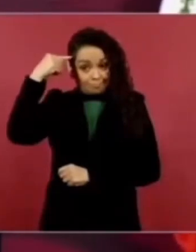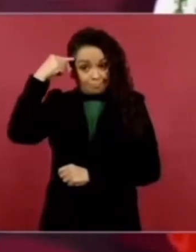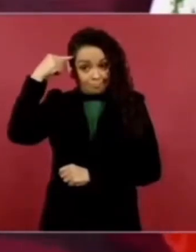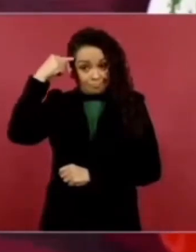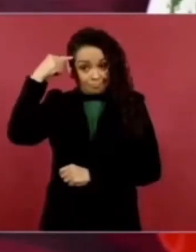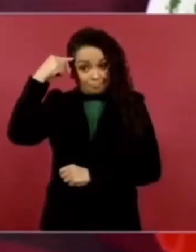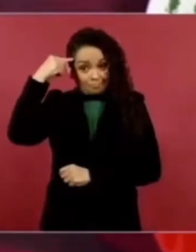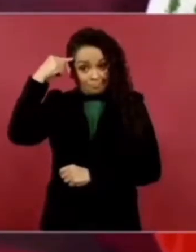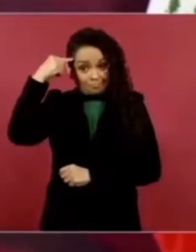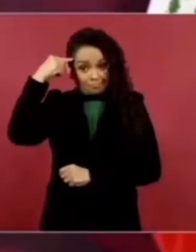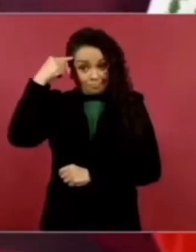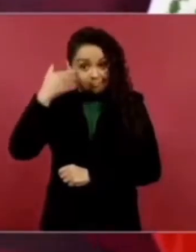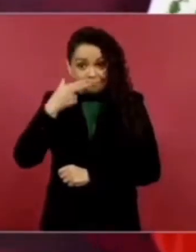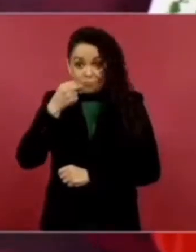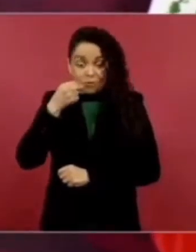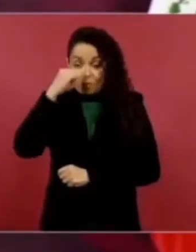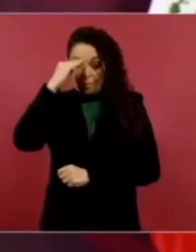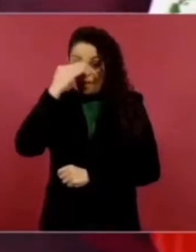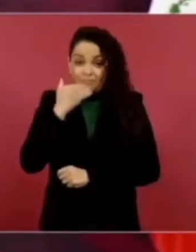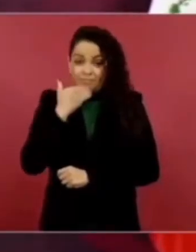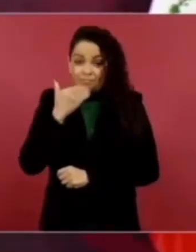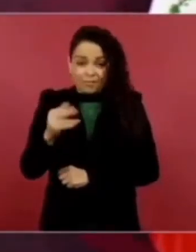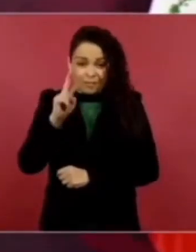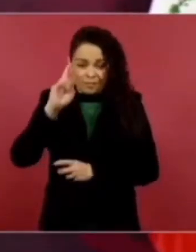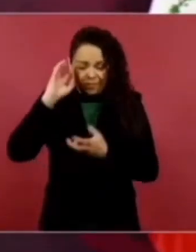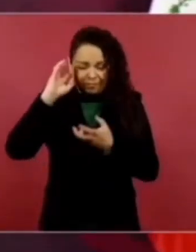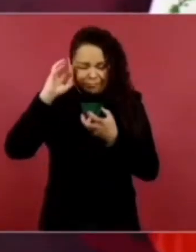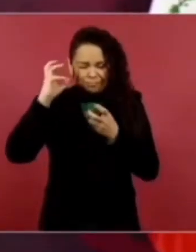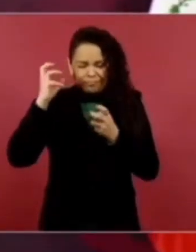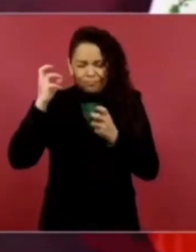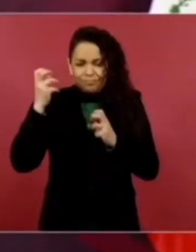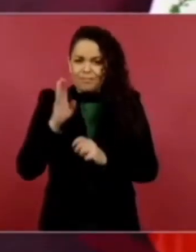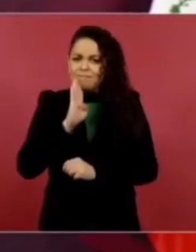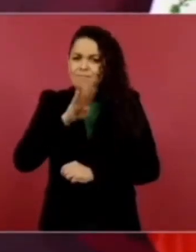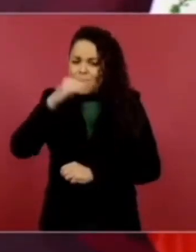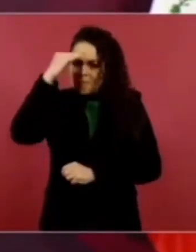retorcida? o sea o no me